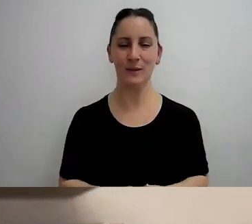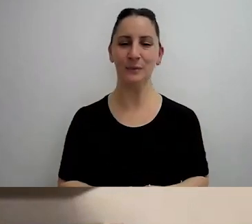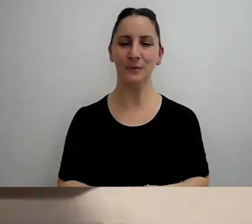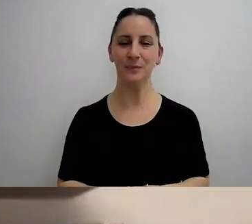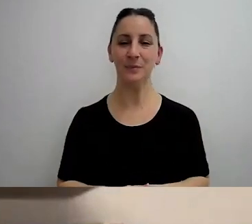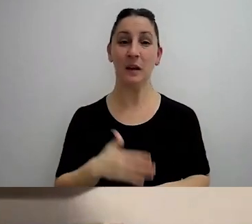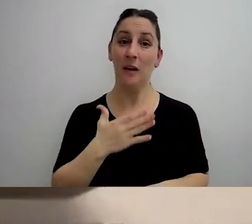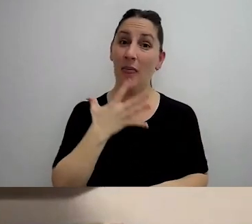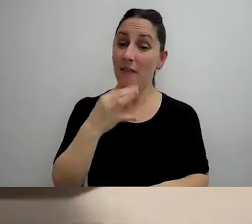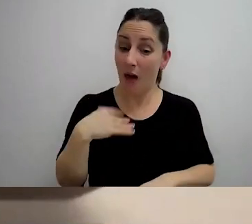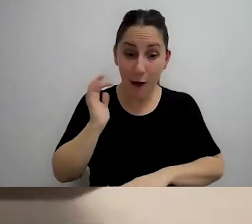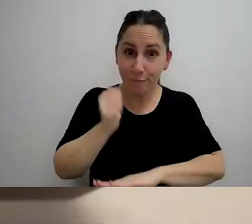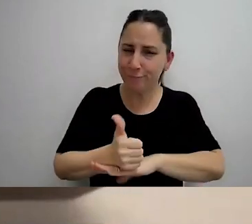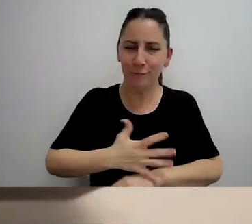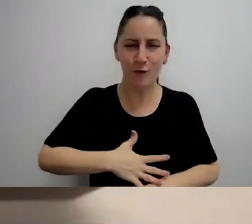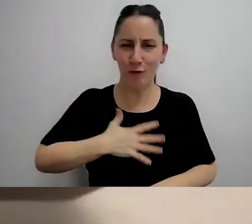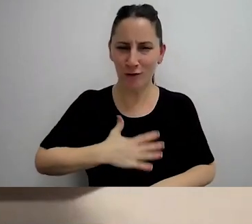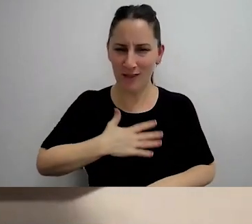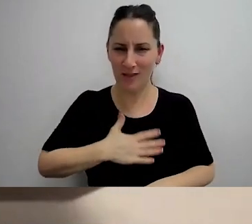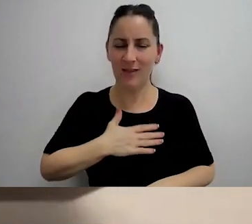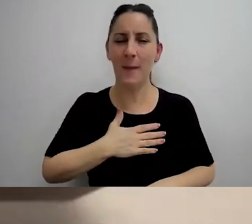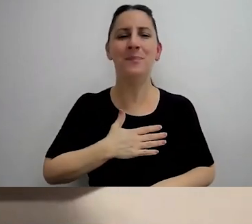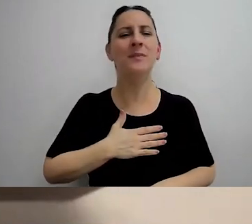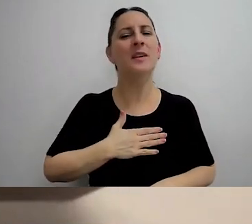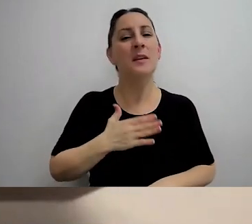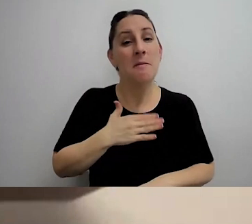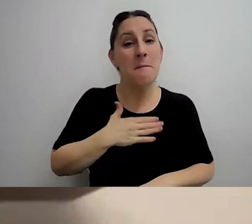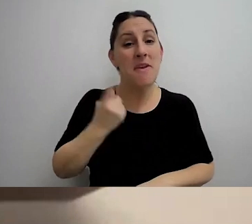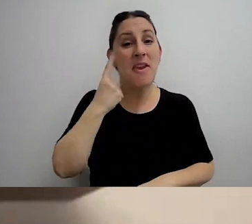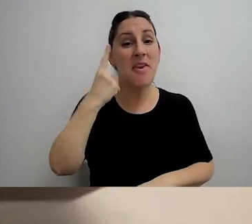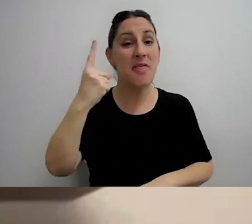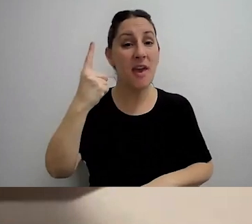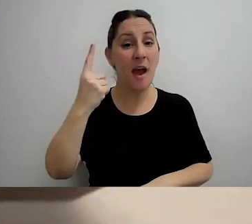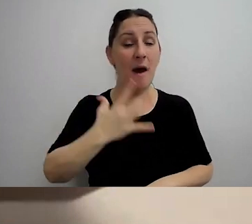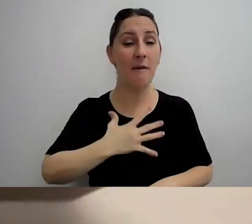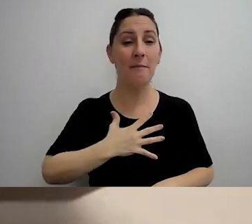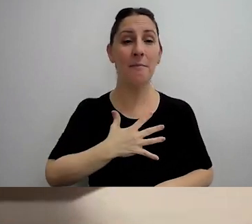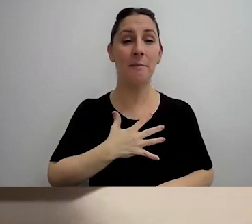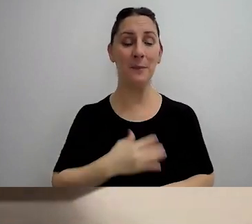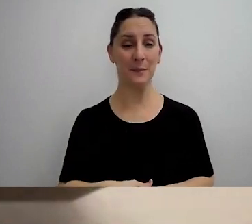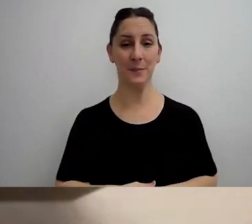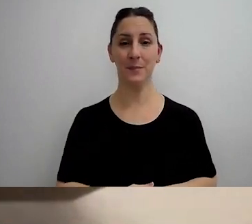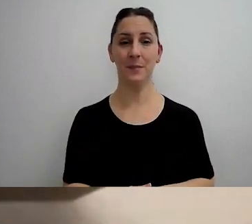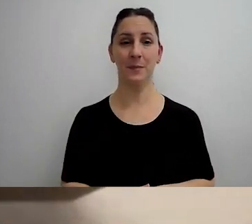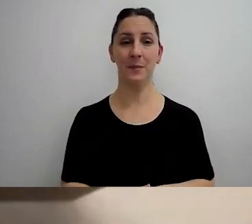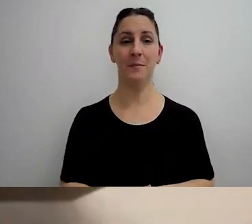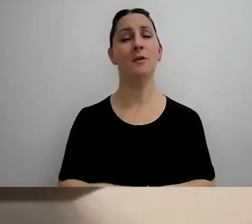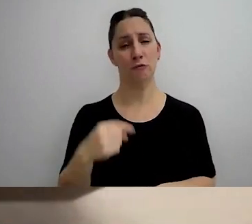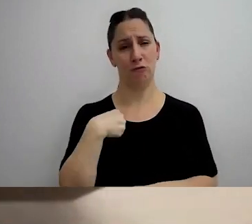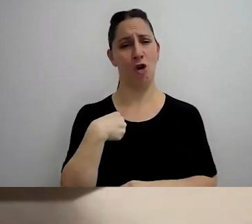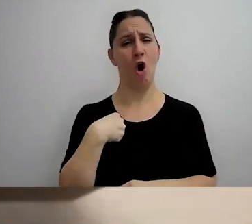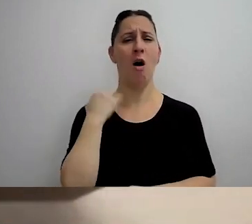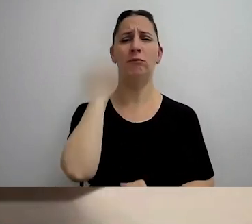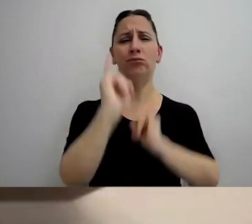para mí es un placer la idea que tengo es hacer una exposición